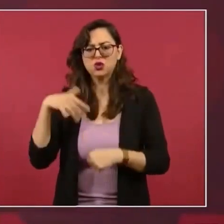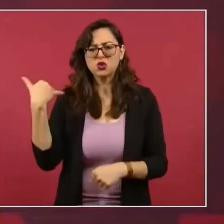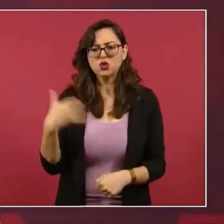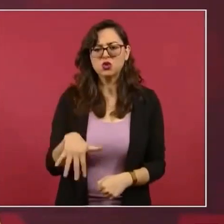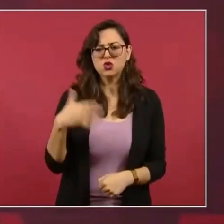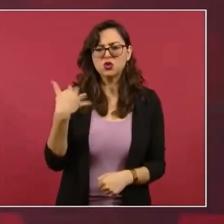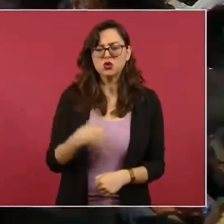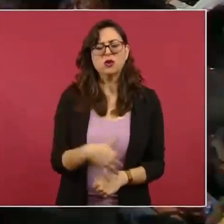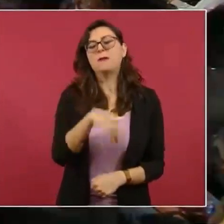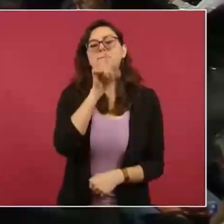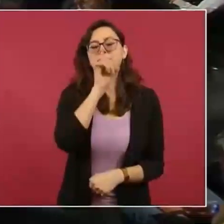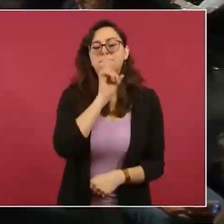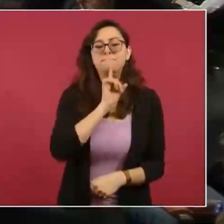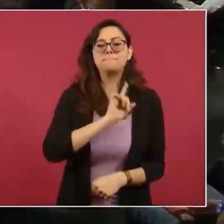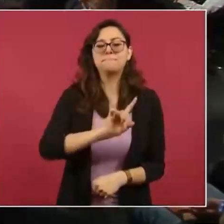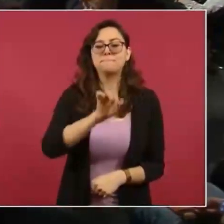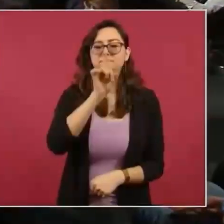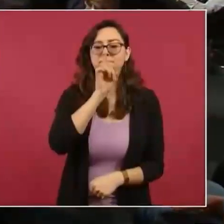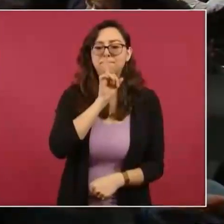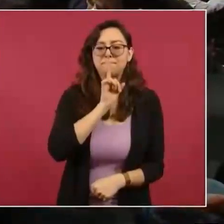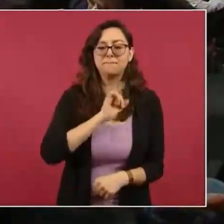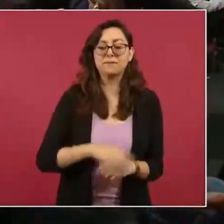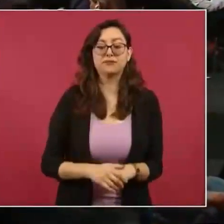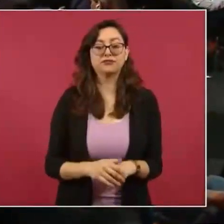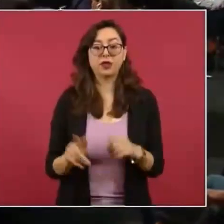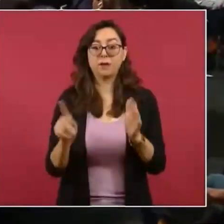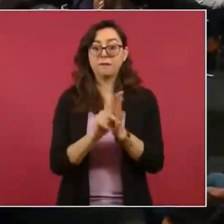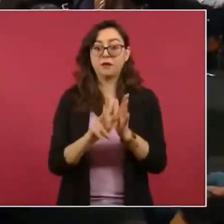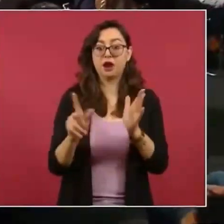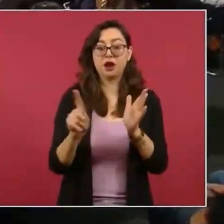Los periódicos más influyentes del mundo